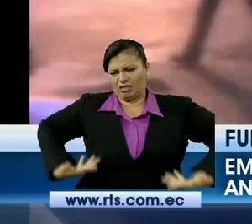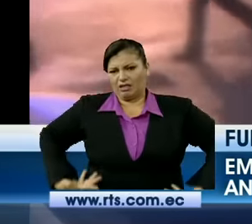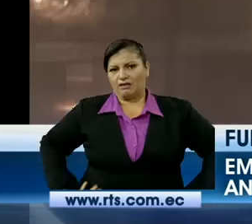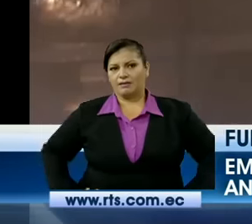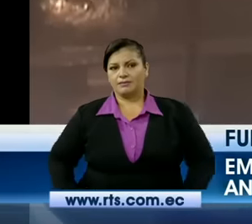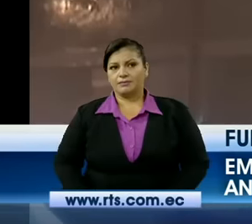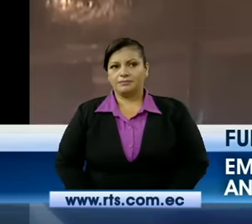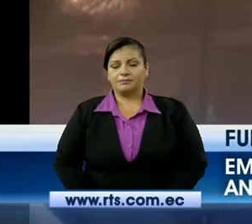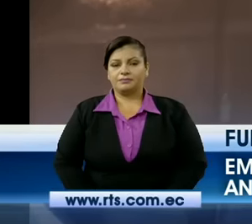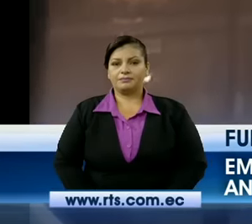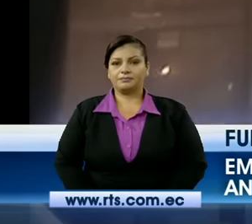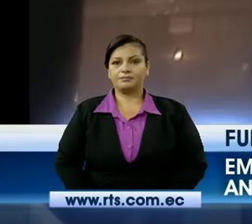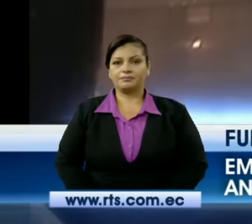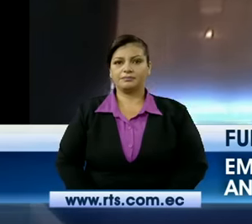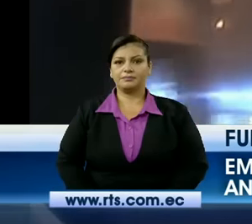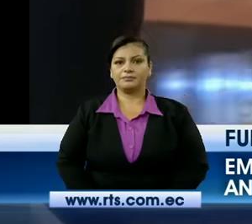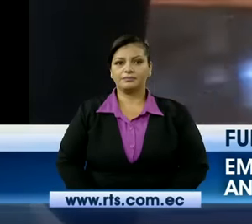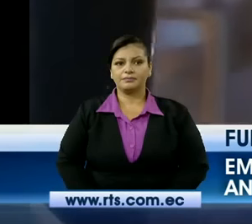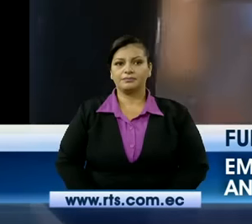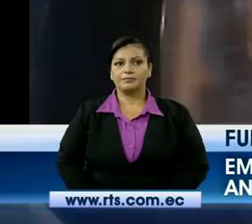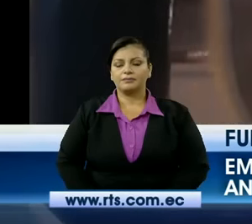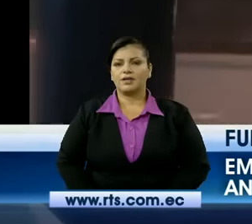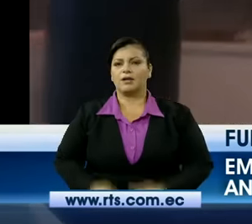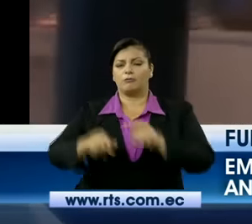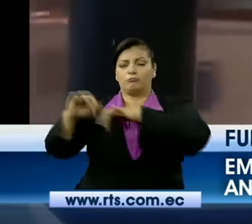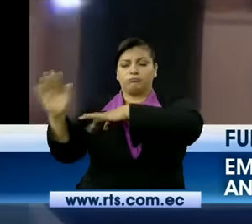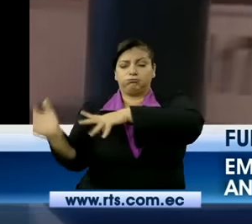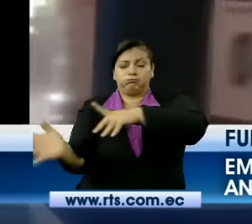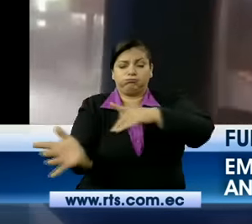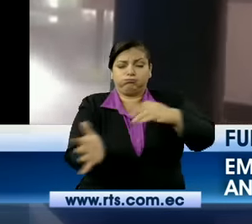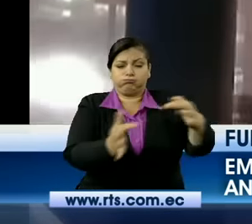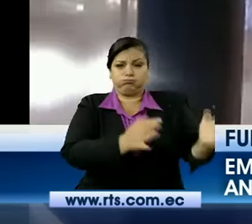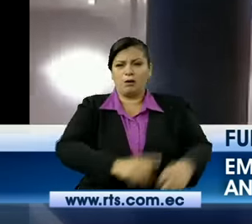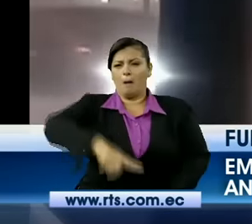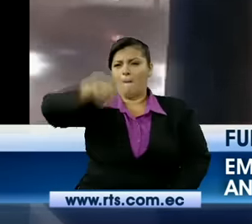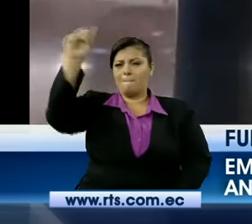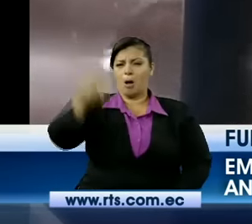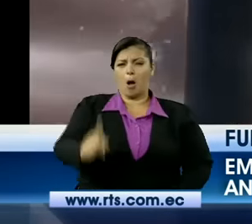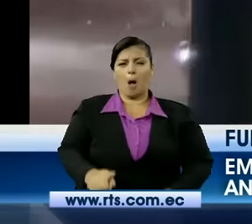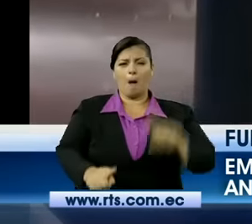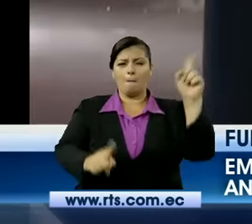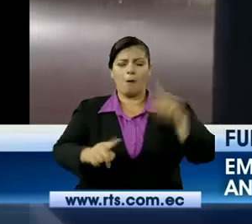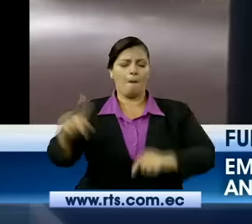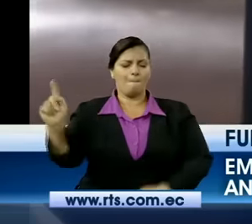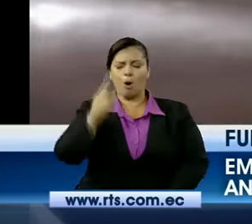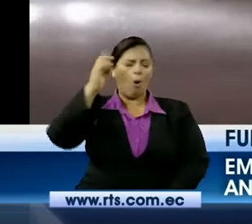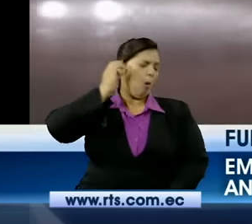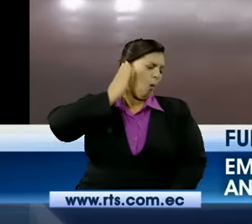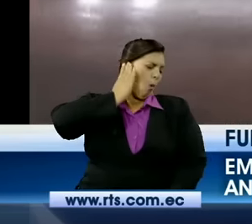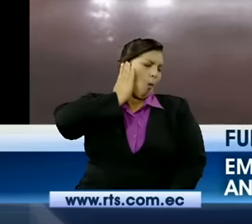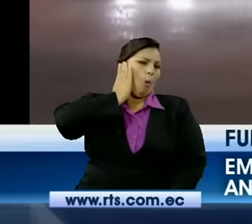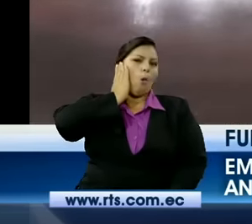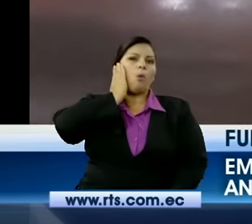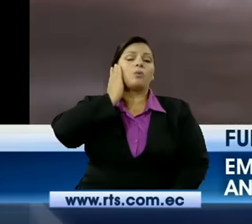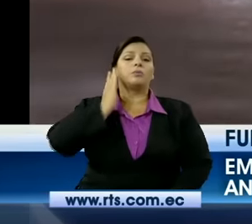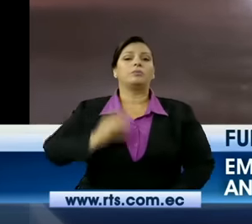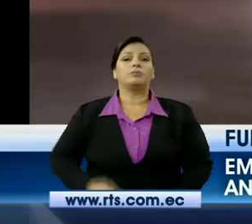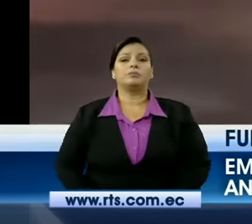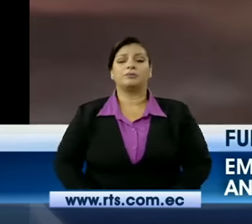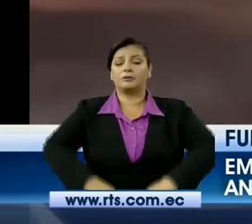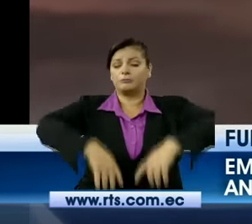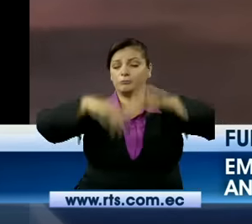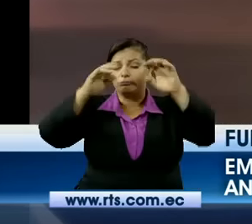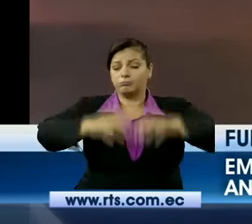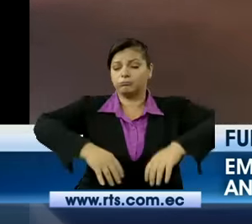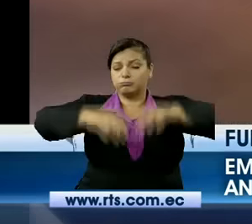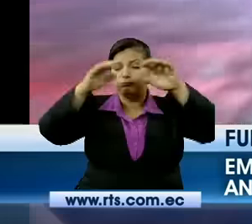de la lluvia, hubo fuertes vientos, rayos y truenos. Una de las tormentas más fuertes desde que empezó el